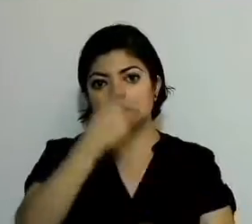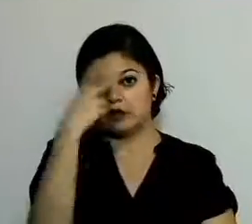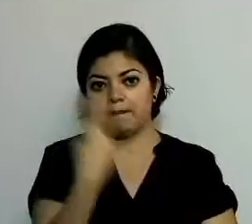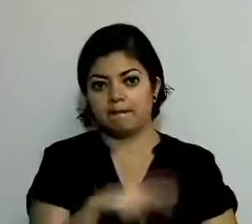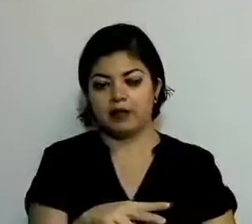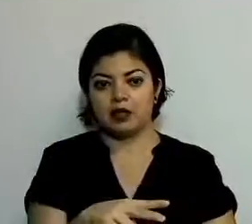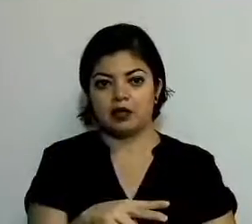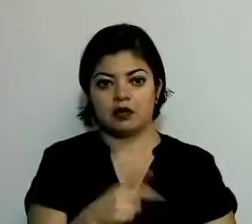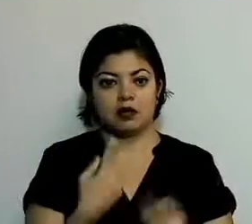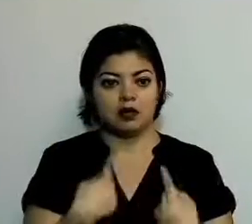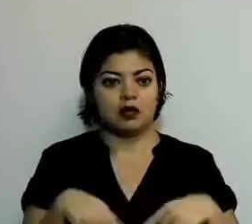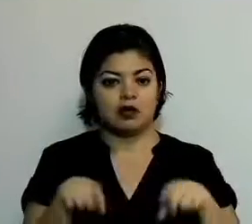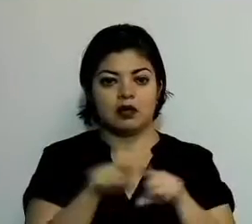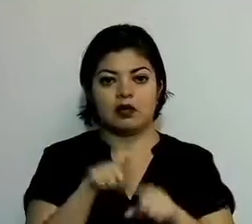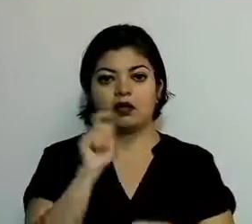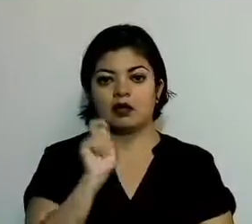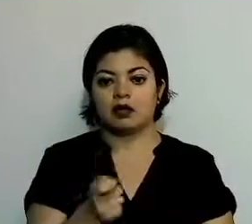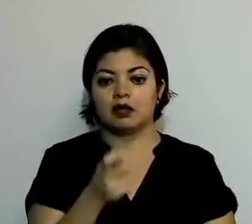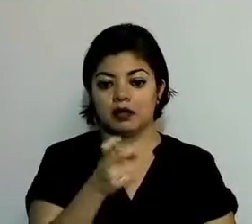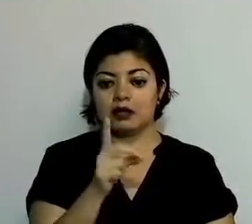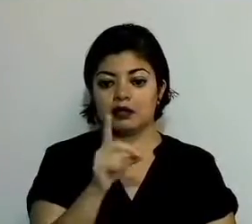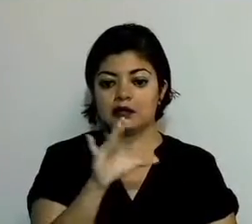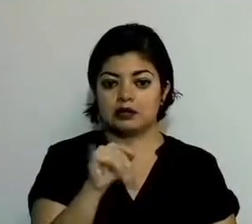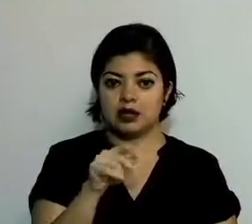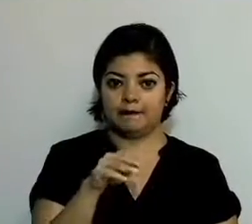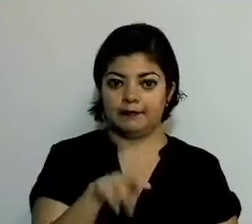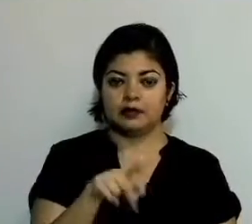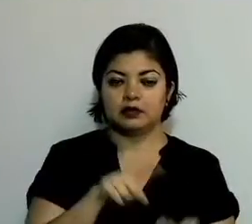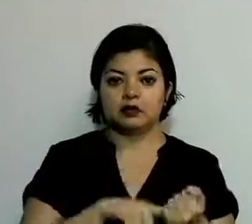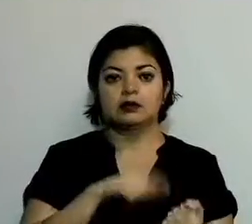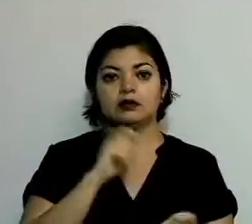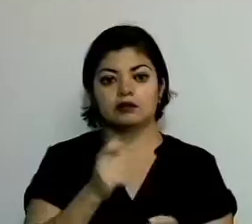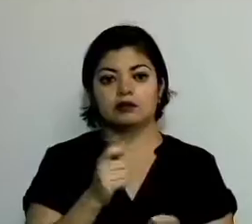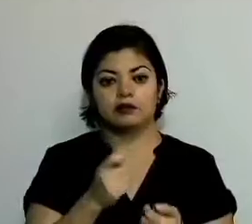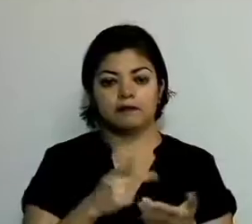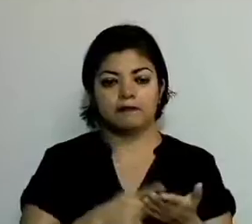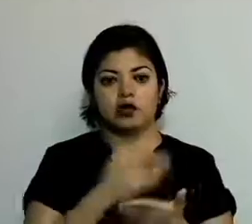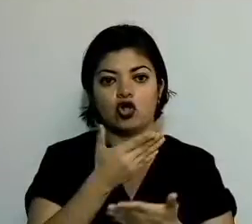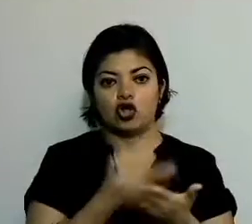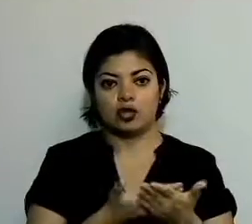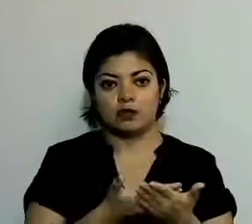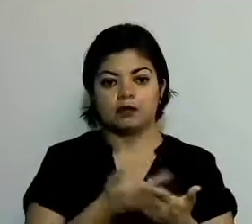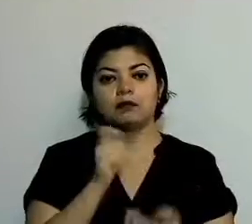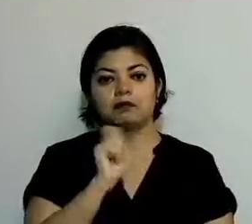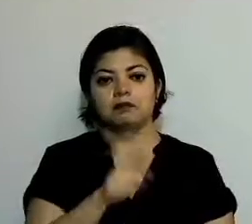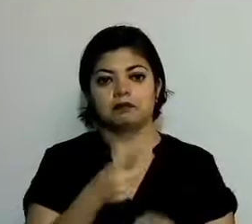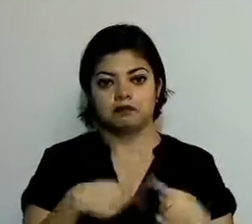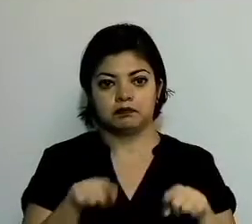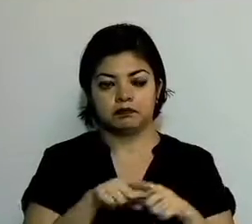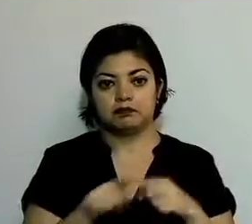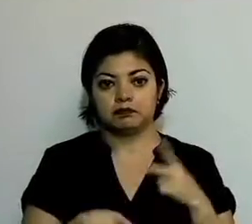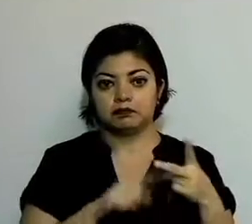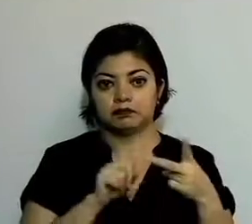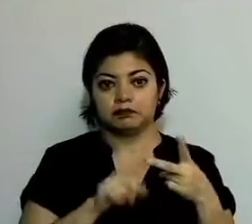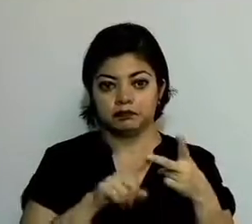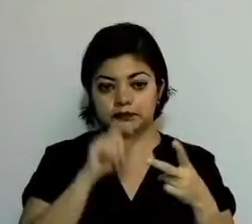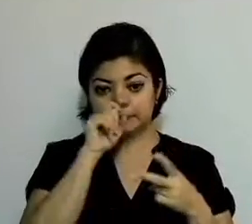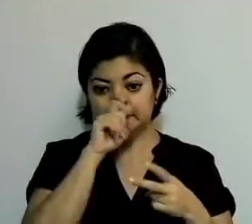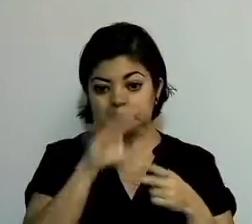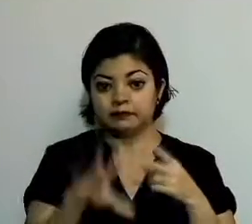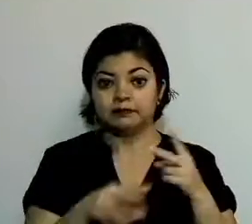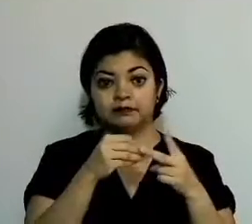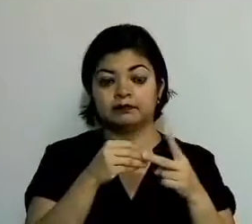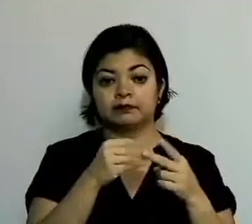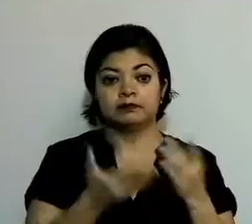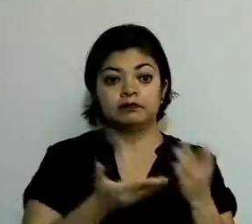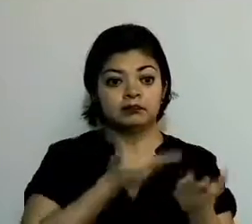conforme el presente dictamen y el proyecto de decreto correspondiente. Segundo, se adjunta el proyecto